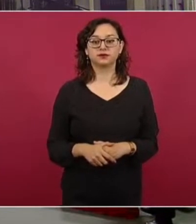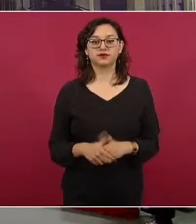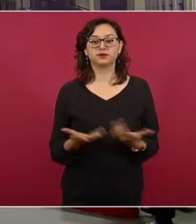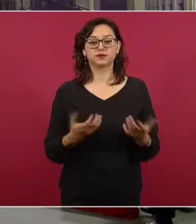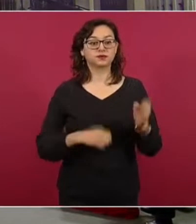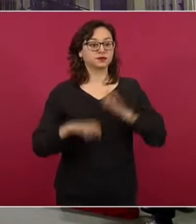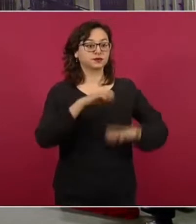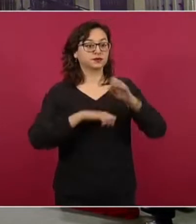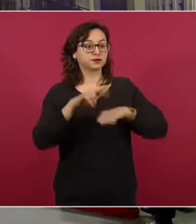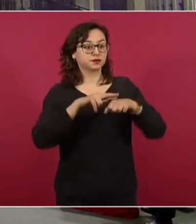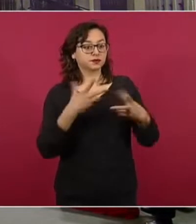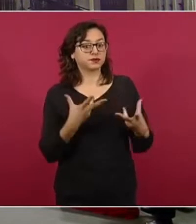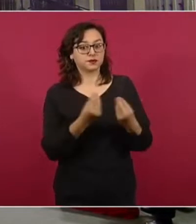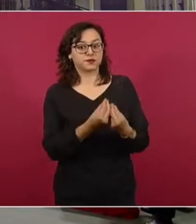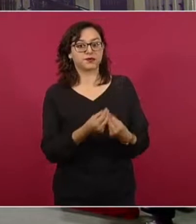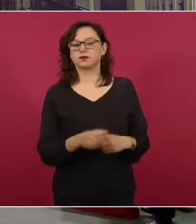empresarios. No, no.